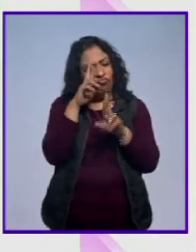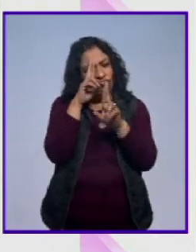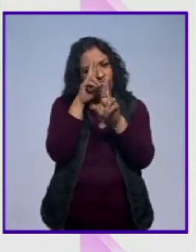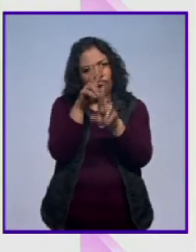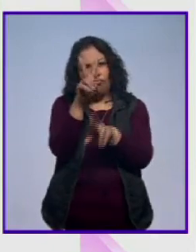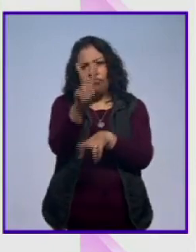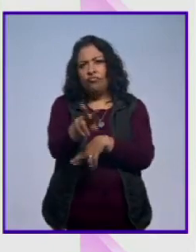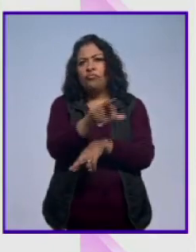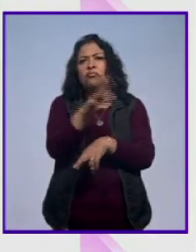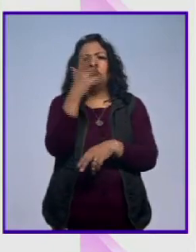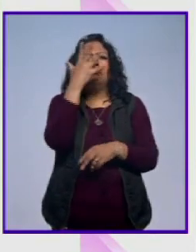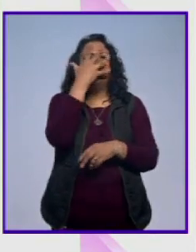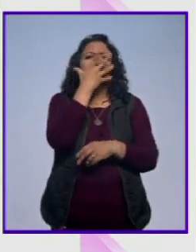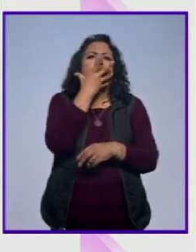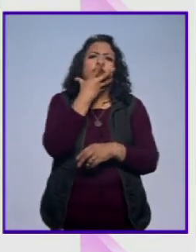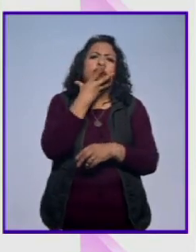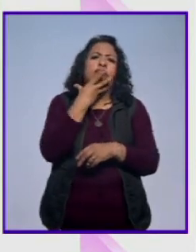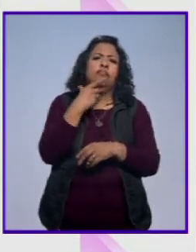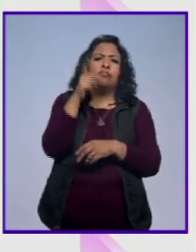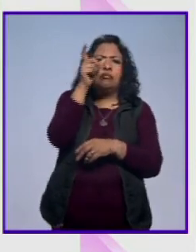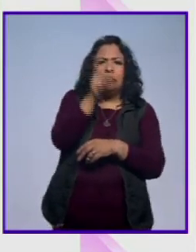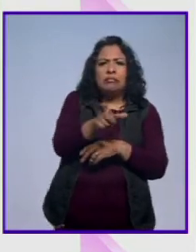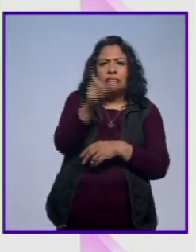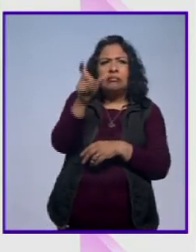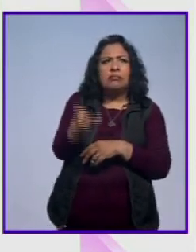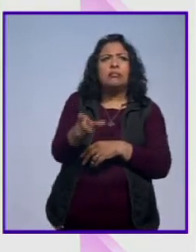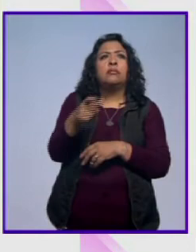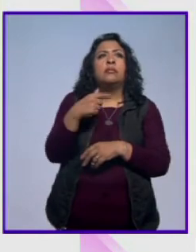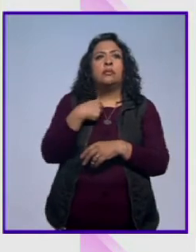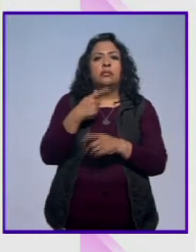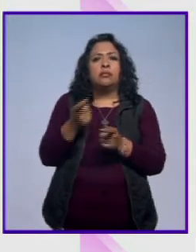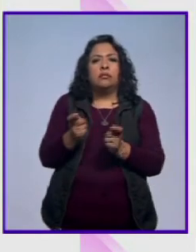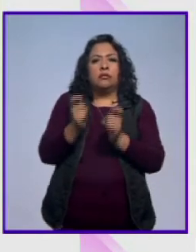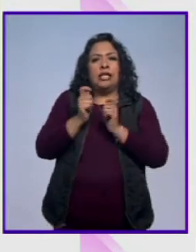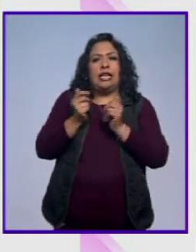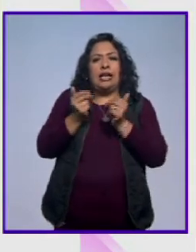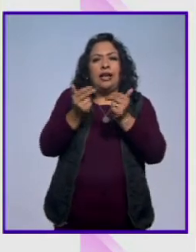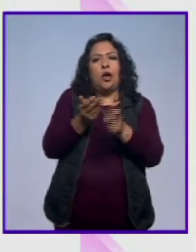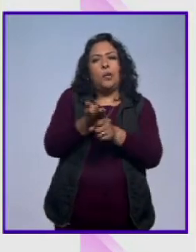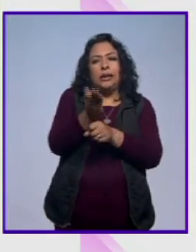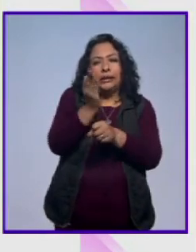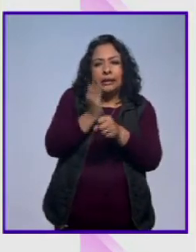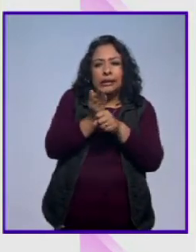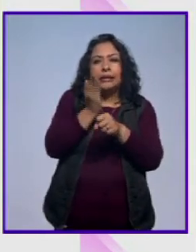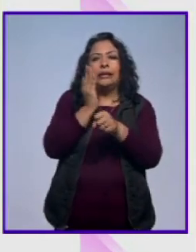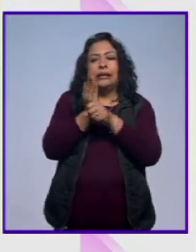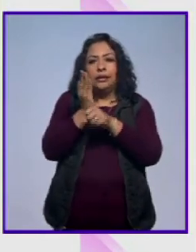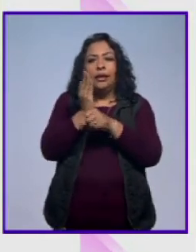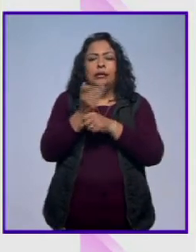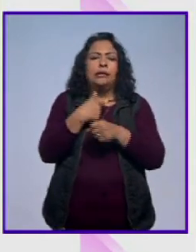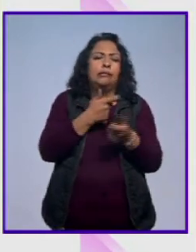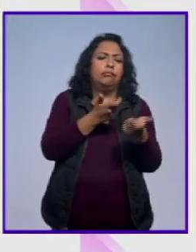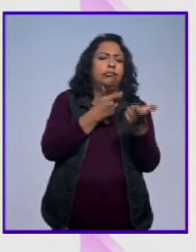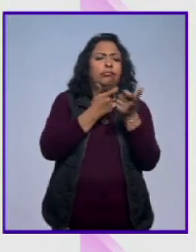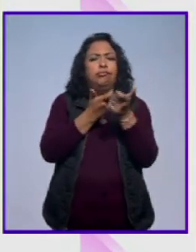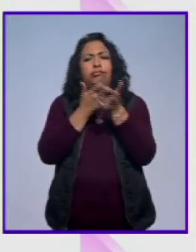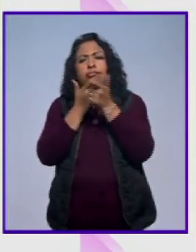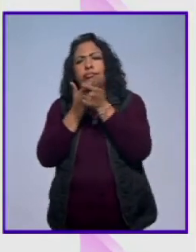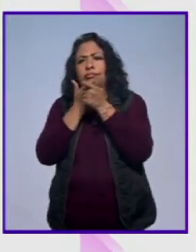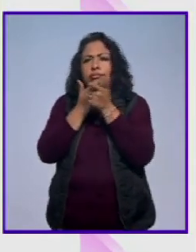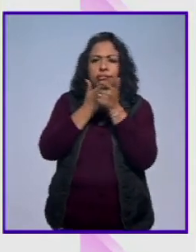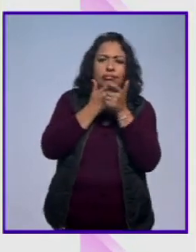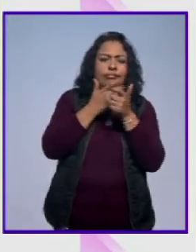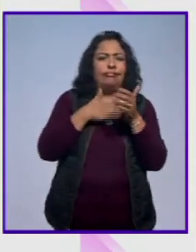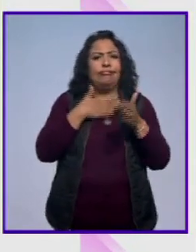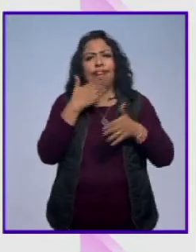realmente a estas maravillosas figuras de las cuales hemos heredado el sentido y el humor nos han hecho reír nos han hecho